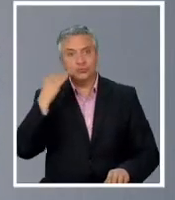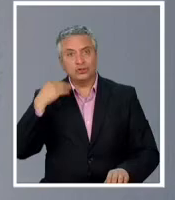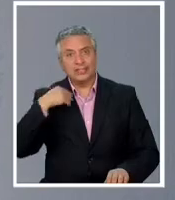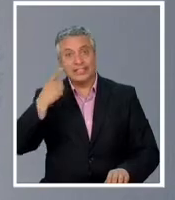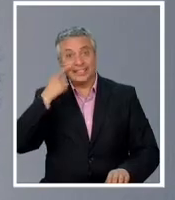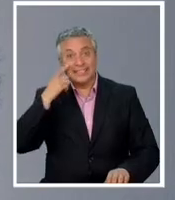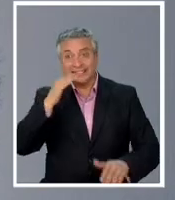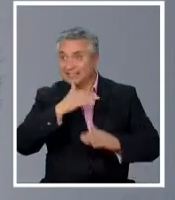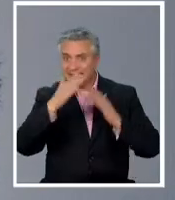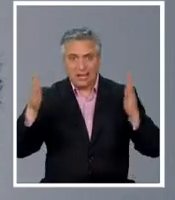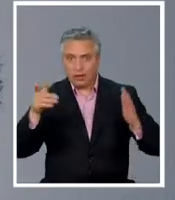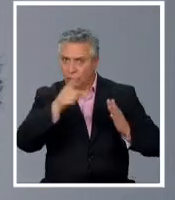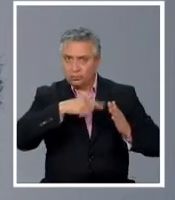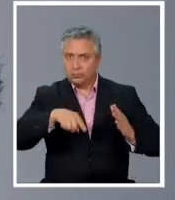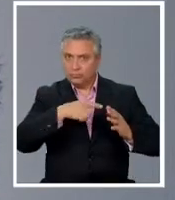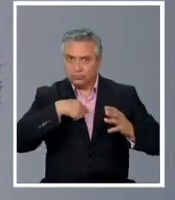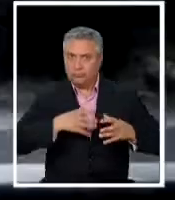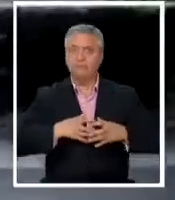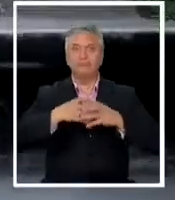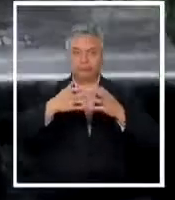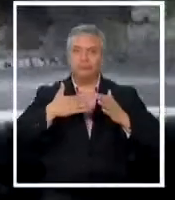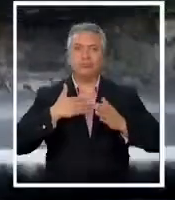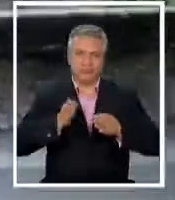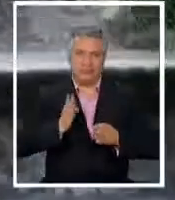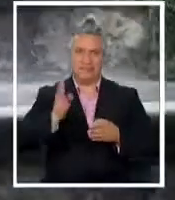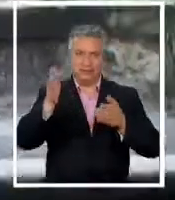donde están ellos y vamos a seguir jugando